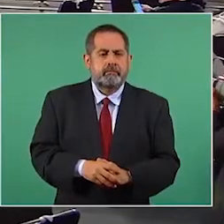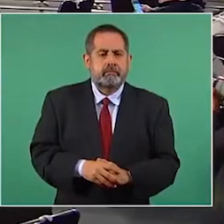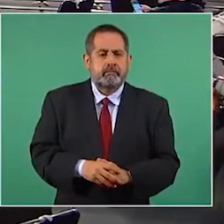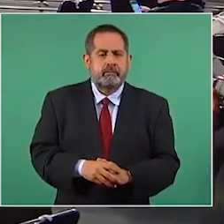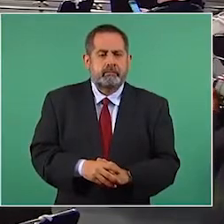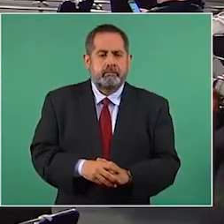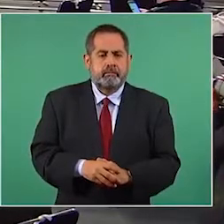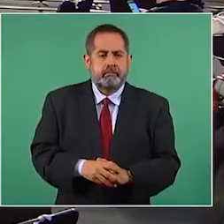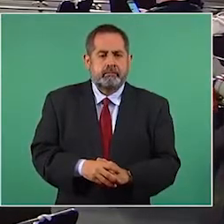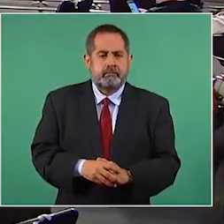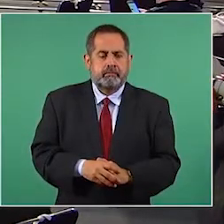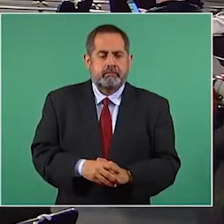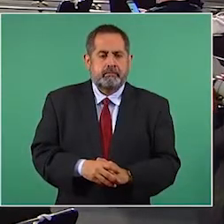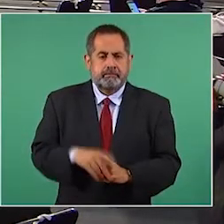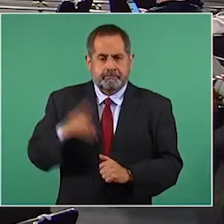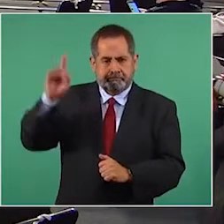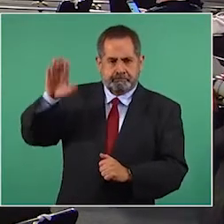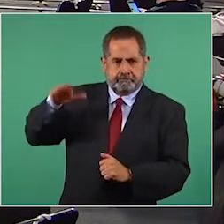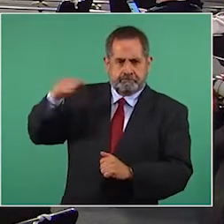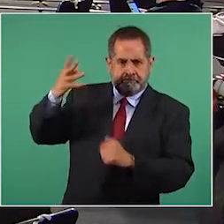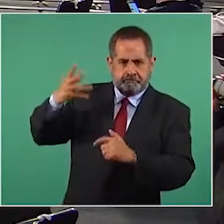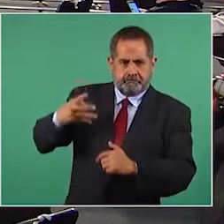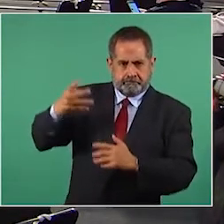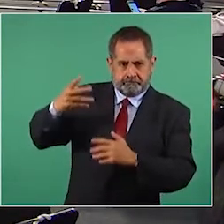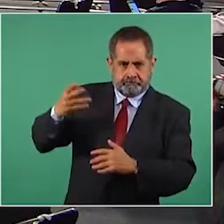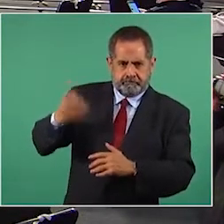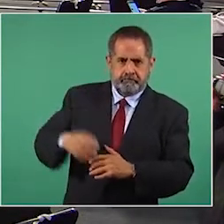Estos son… Baja, por favor.